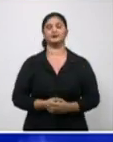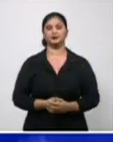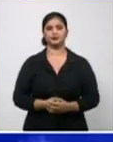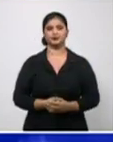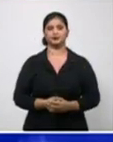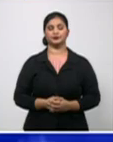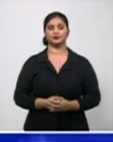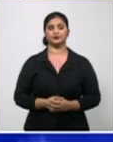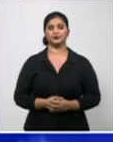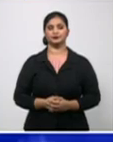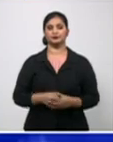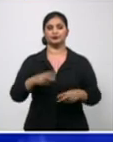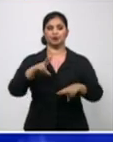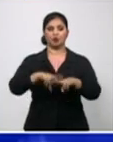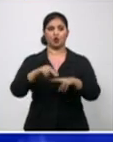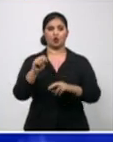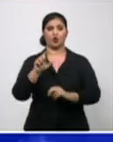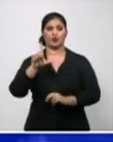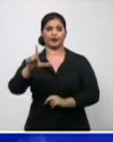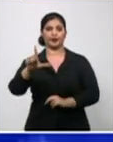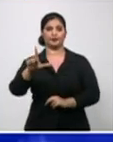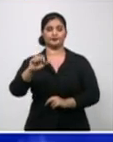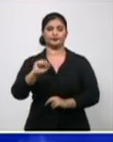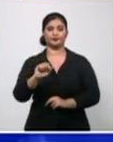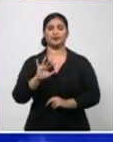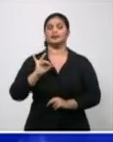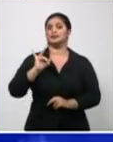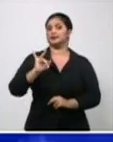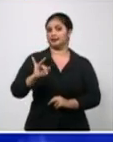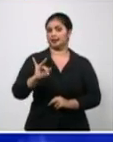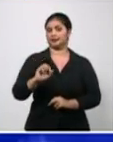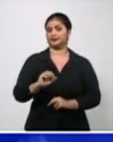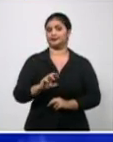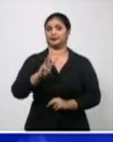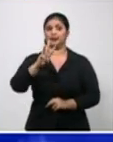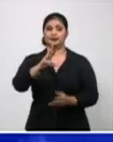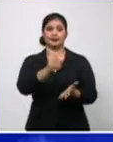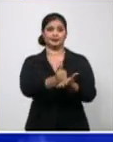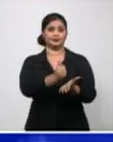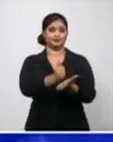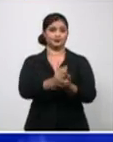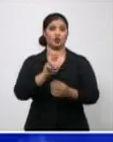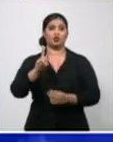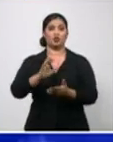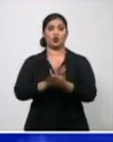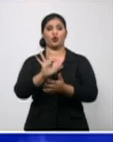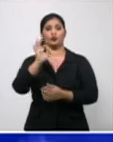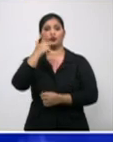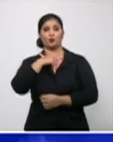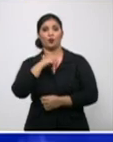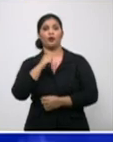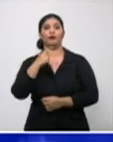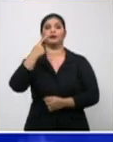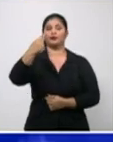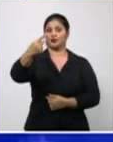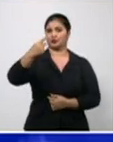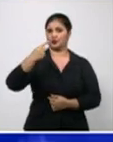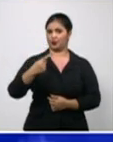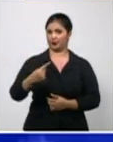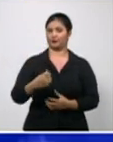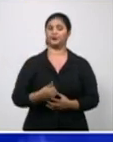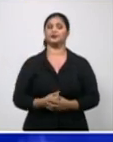siete pacientes autóctonos, tres de Holguín, dos de Moa, de Váguanos y Vánes, uno de cada uno.